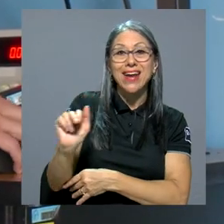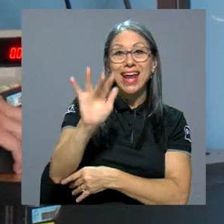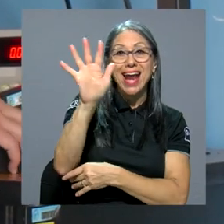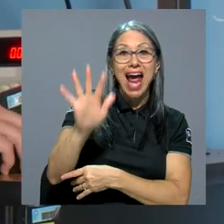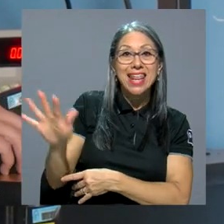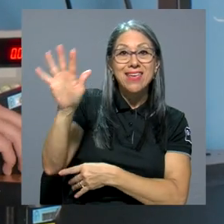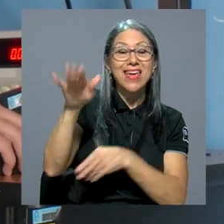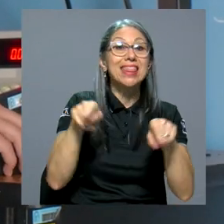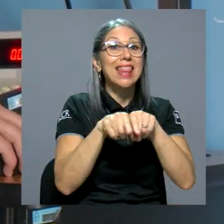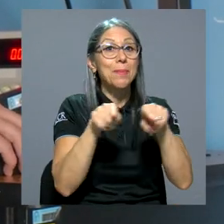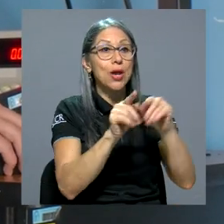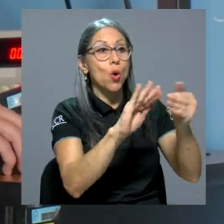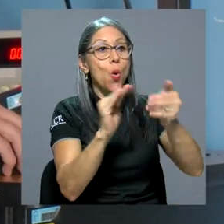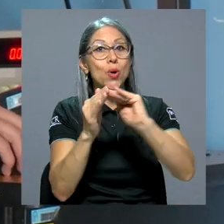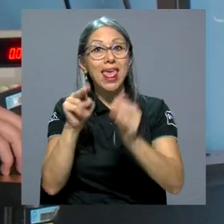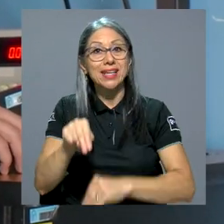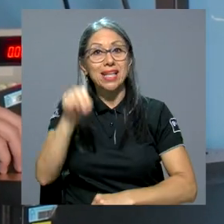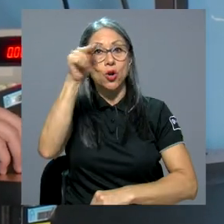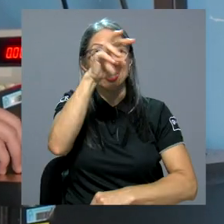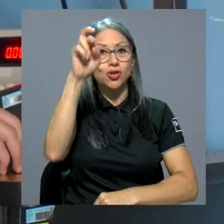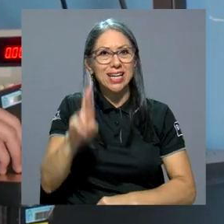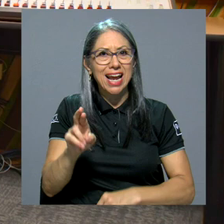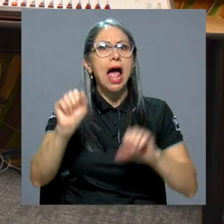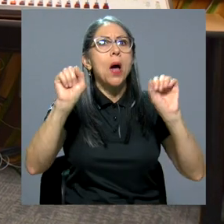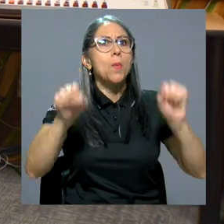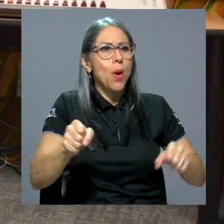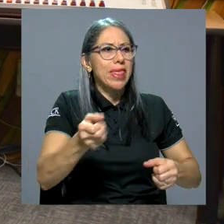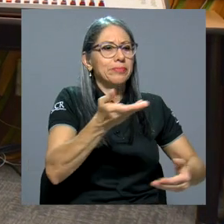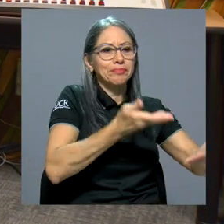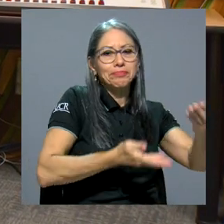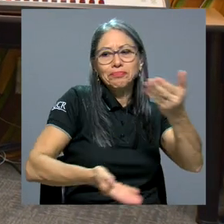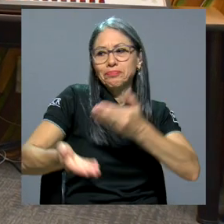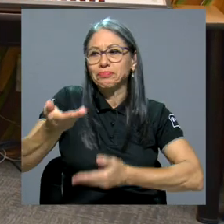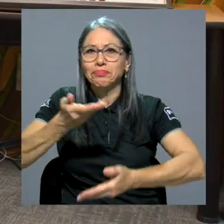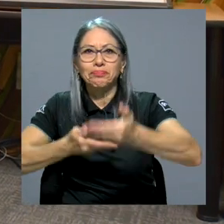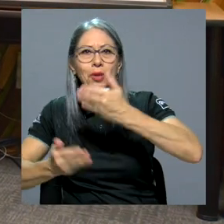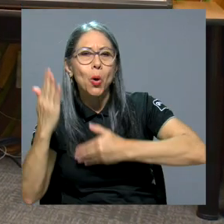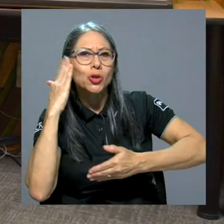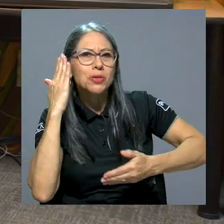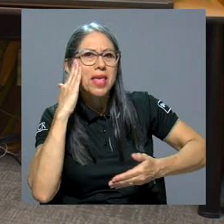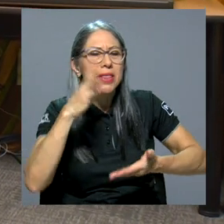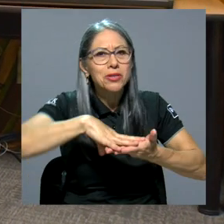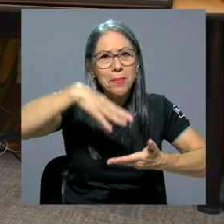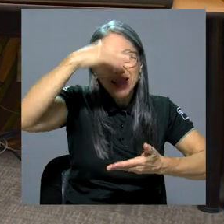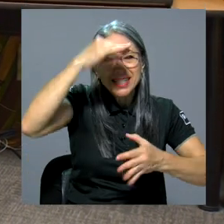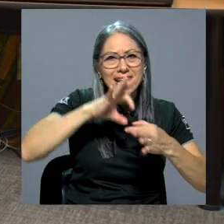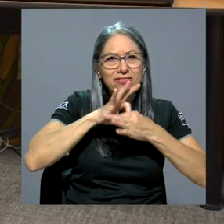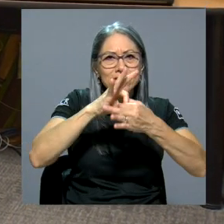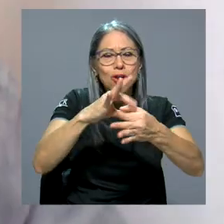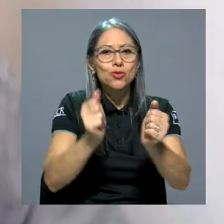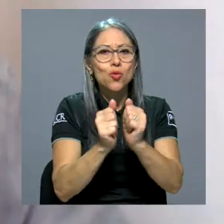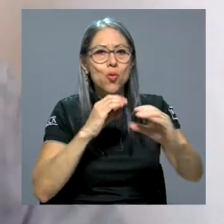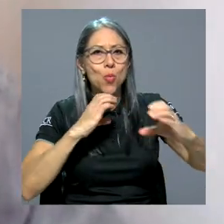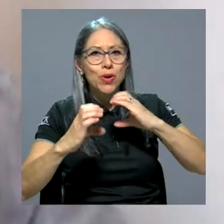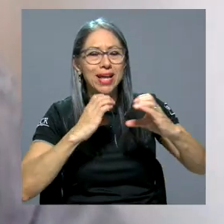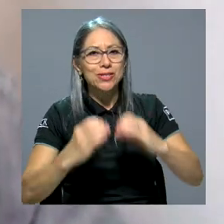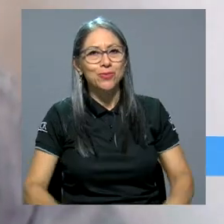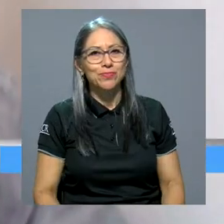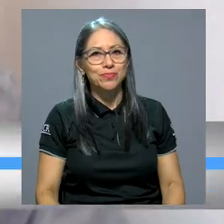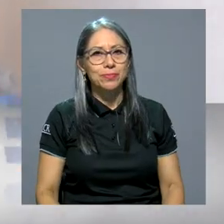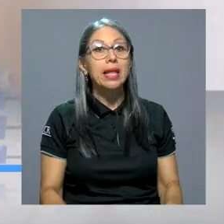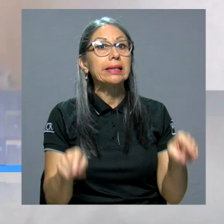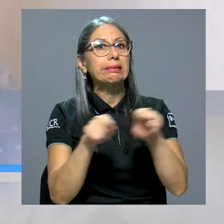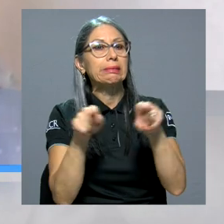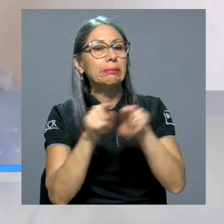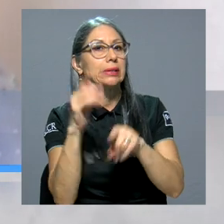zona norte de Costa Rica, puedan intercambiar sus conocimientos y aprendizajes relacionados con la comunicación. Y a la vez